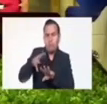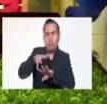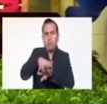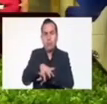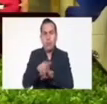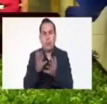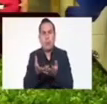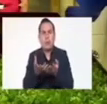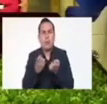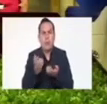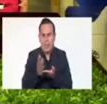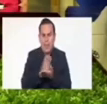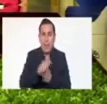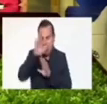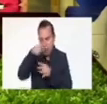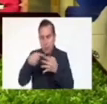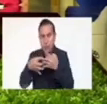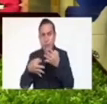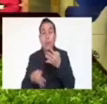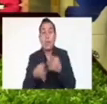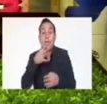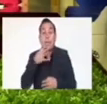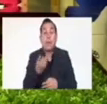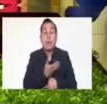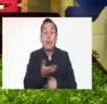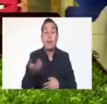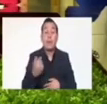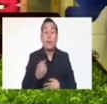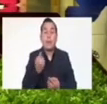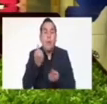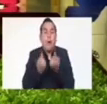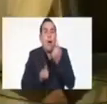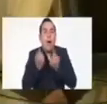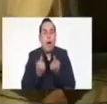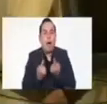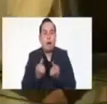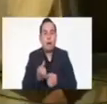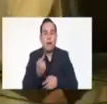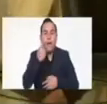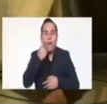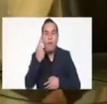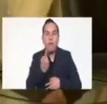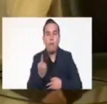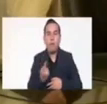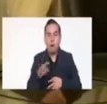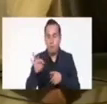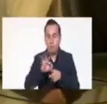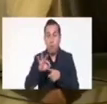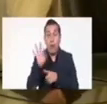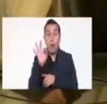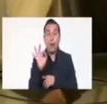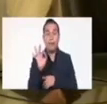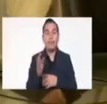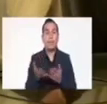a, este tema de esta muchacha, pero sigamos viendo también, lo que dijo, Suecia Calleja correspondiente, este tema,